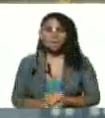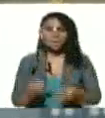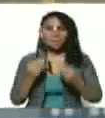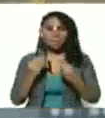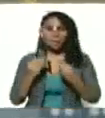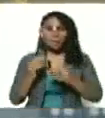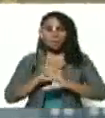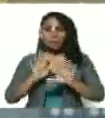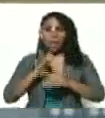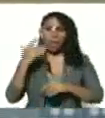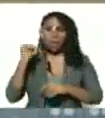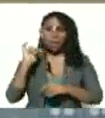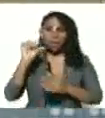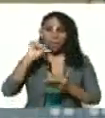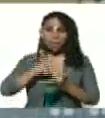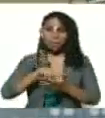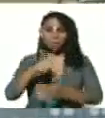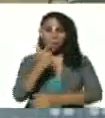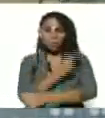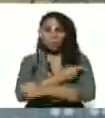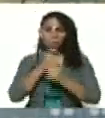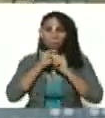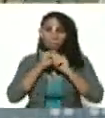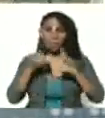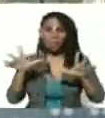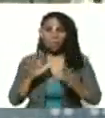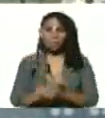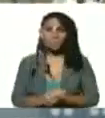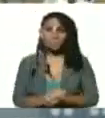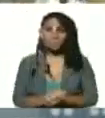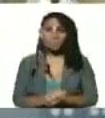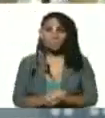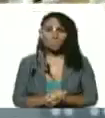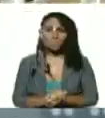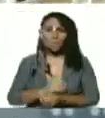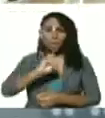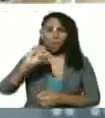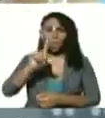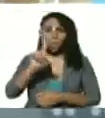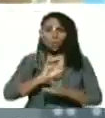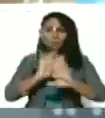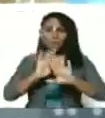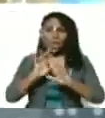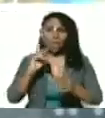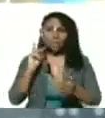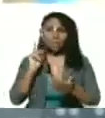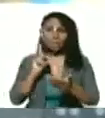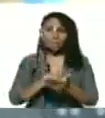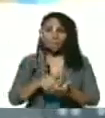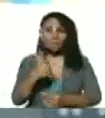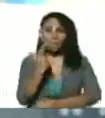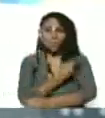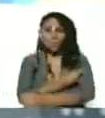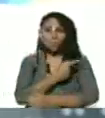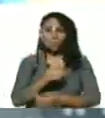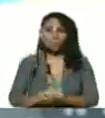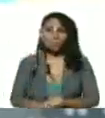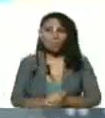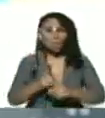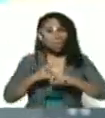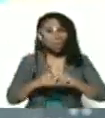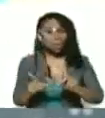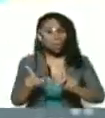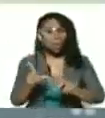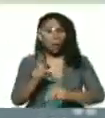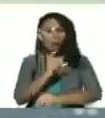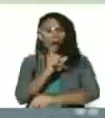ya tener el centro de vacunación masiva en julio ya están llegando vacunas pero en agosto y